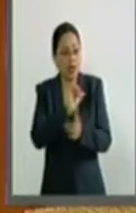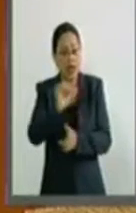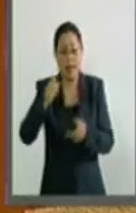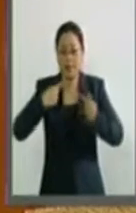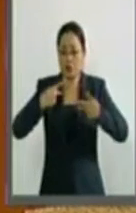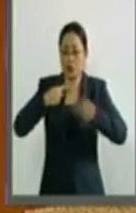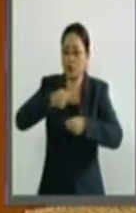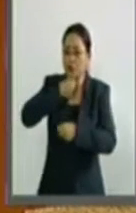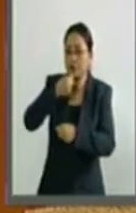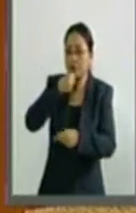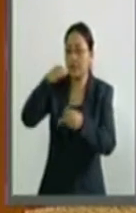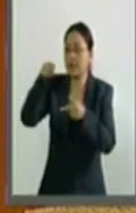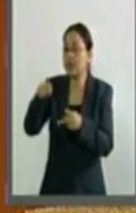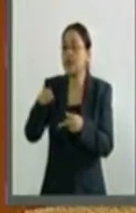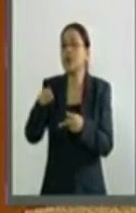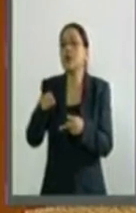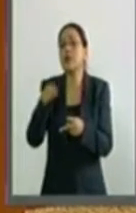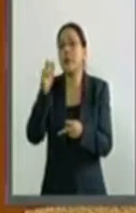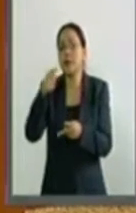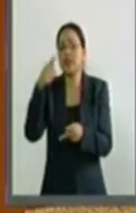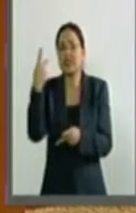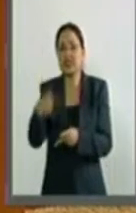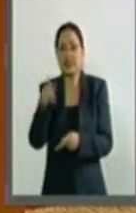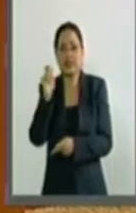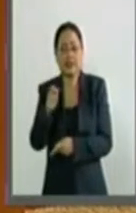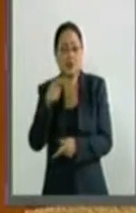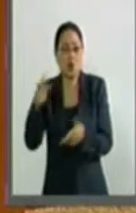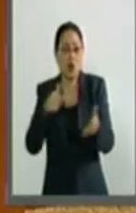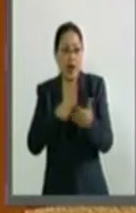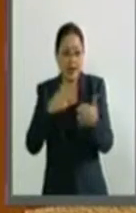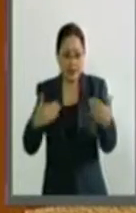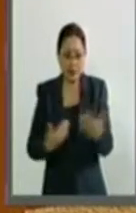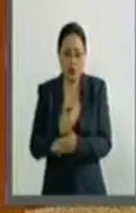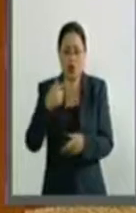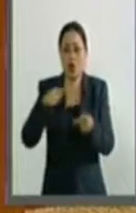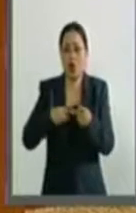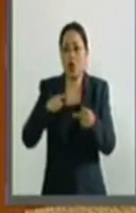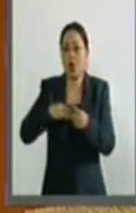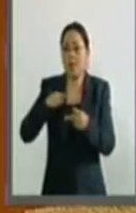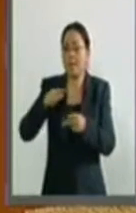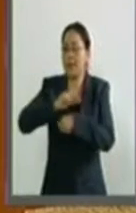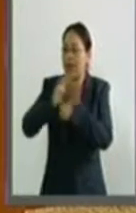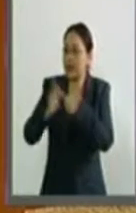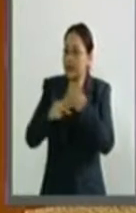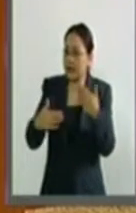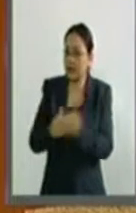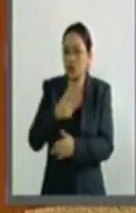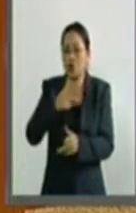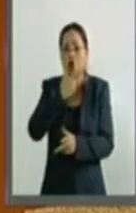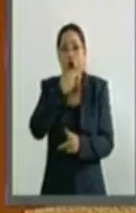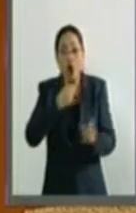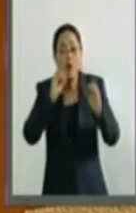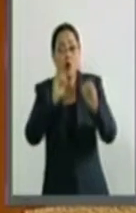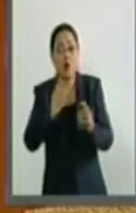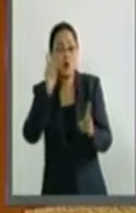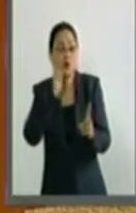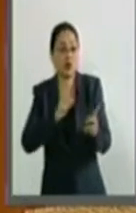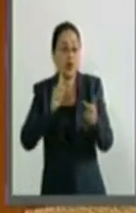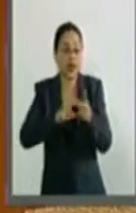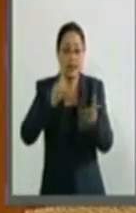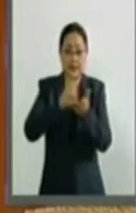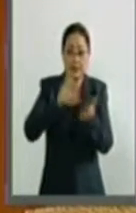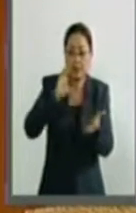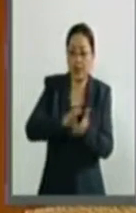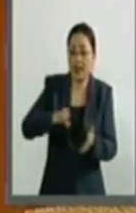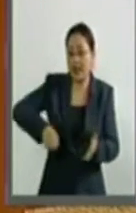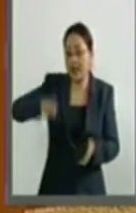personas adultas mayores por su origen étnico, nacional, género, edad, discapacidades,